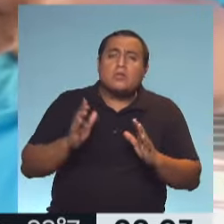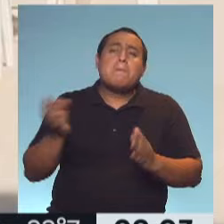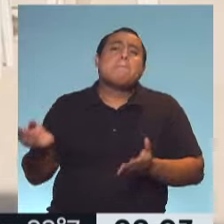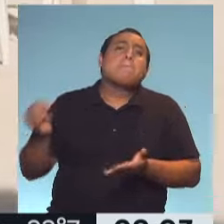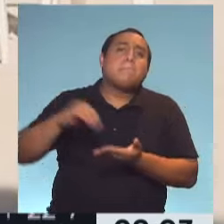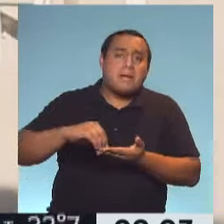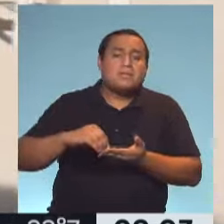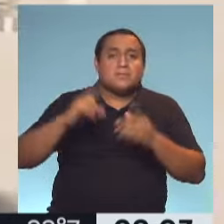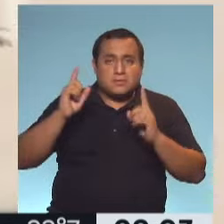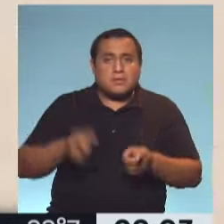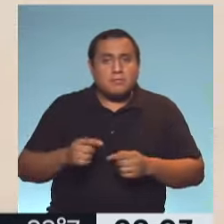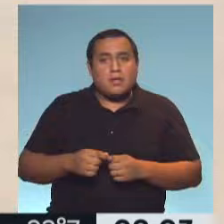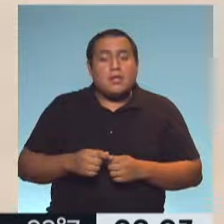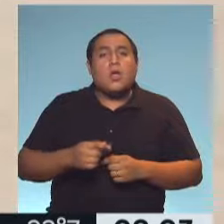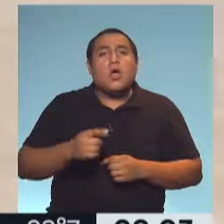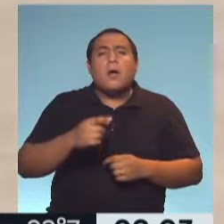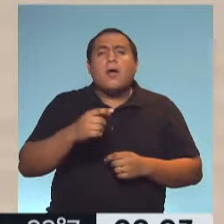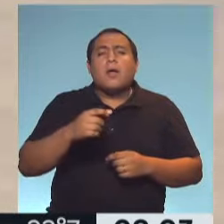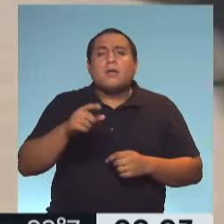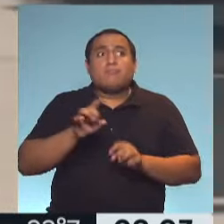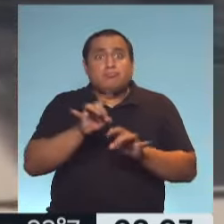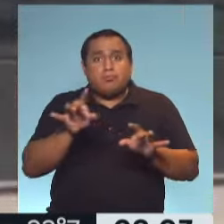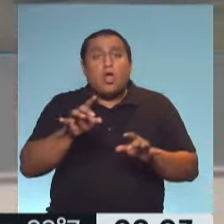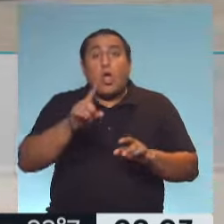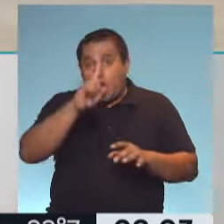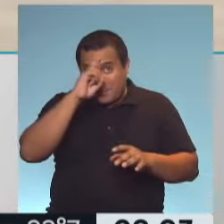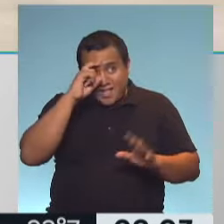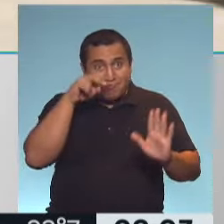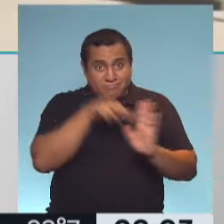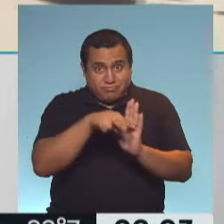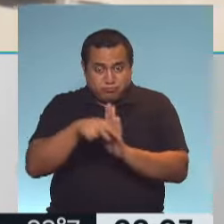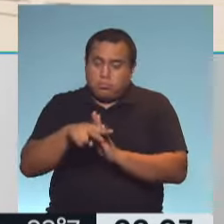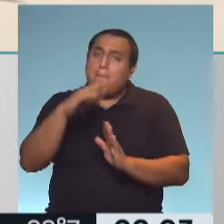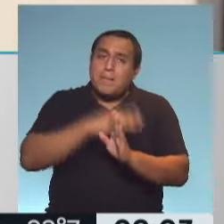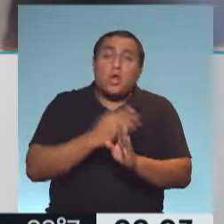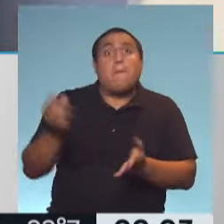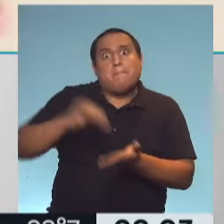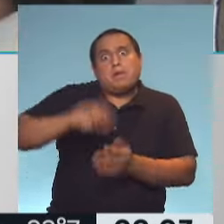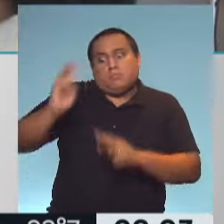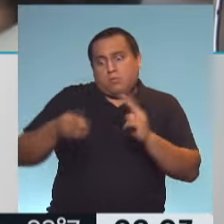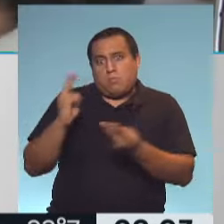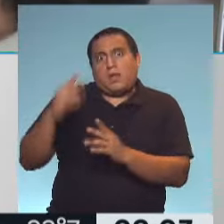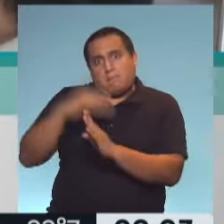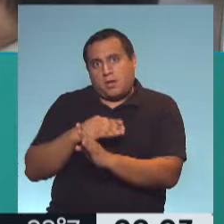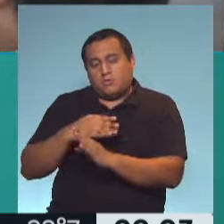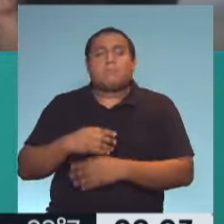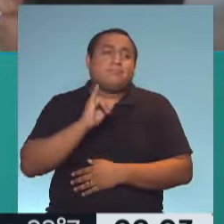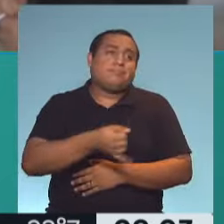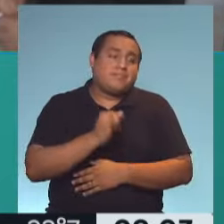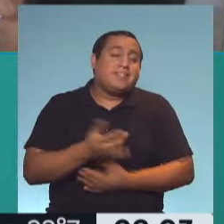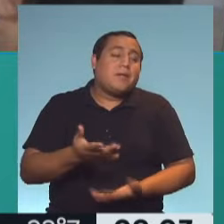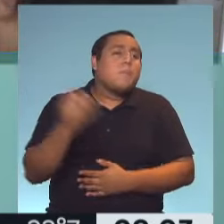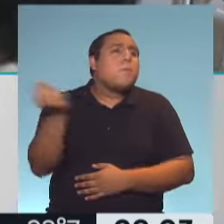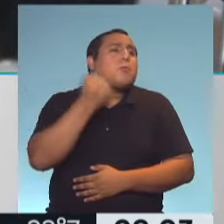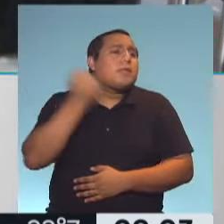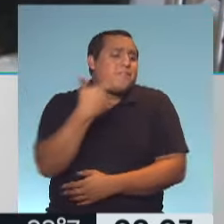disminuir las hospitalizaciones y sobre todo la mortalidad de la población. Sin dudas. Bueno, algo que es muy importante es la vacunación, como